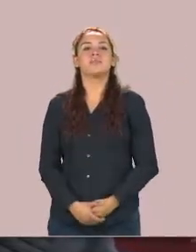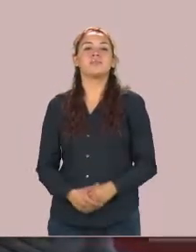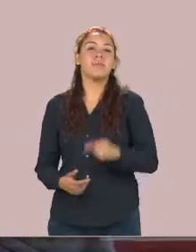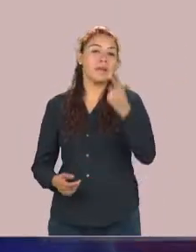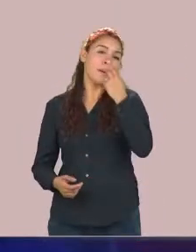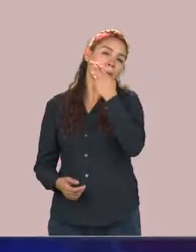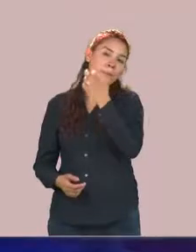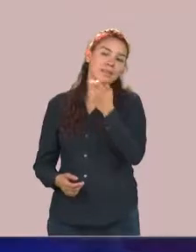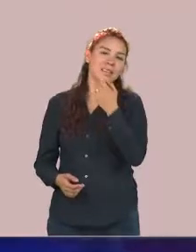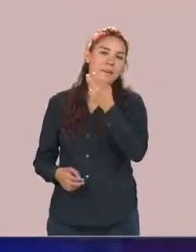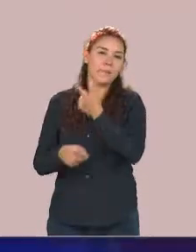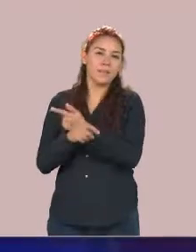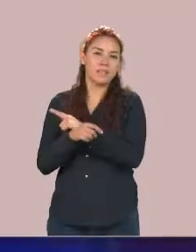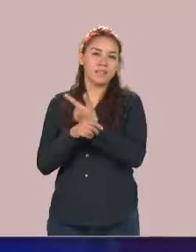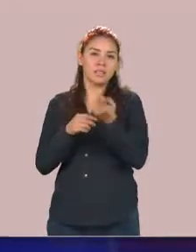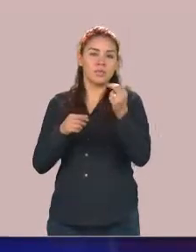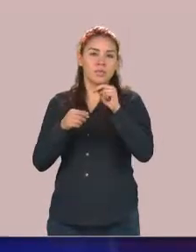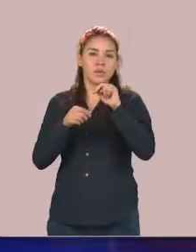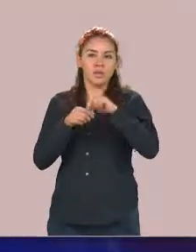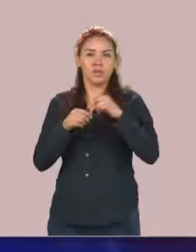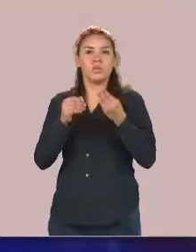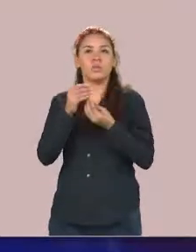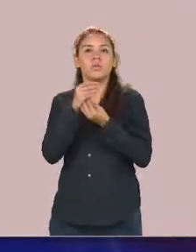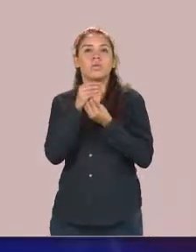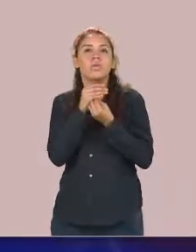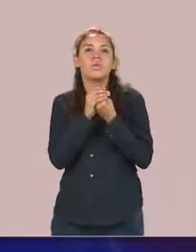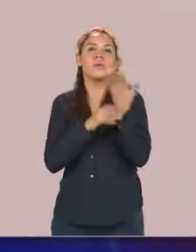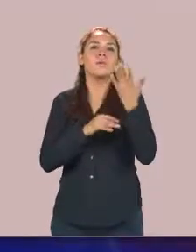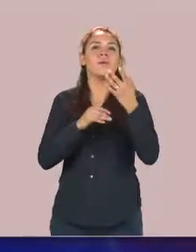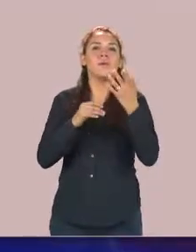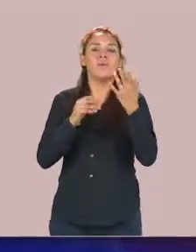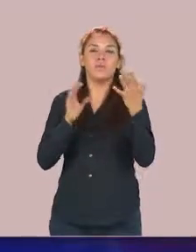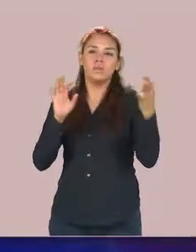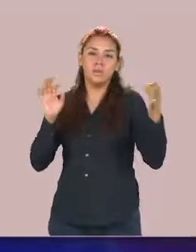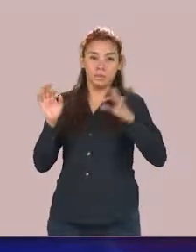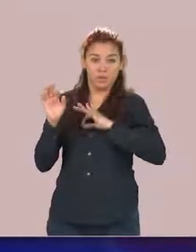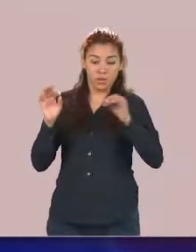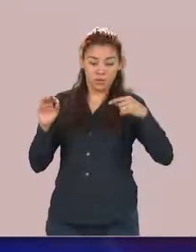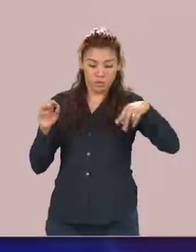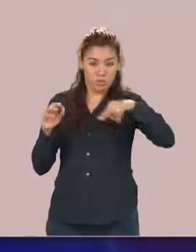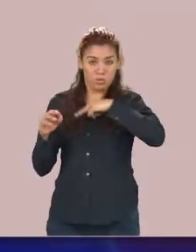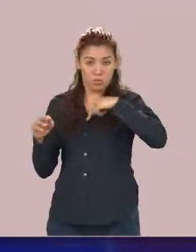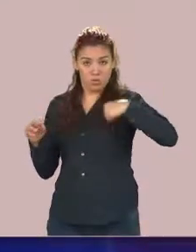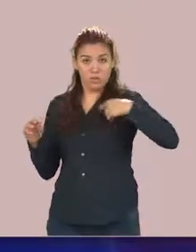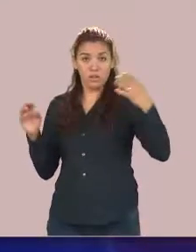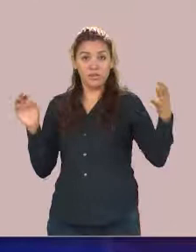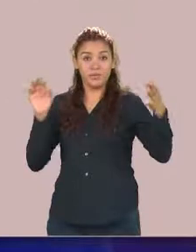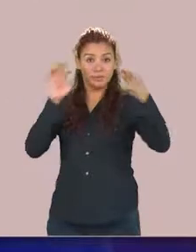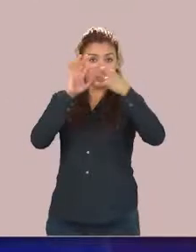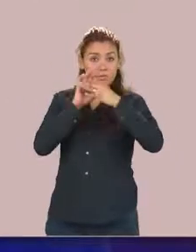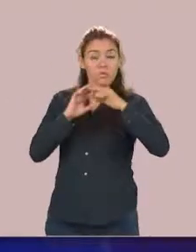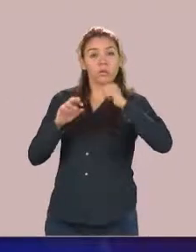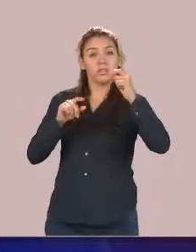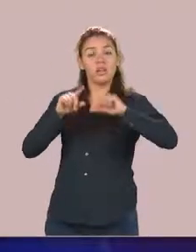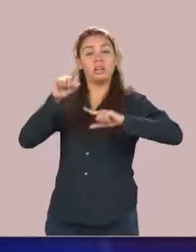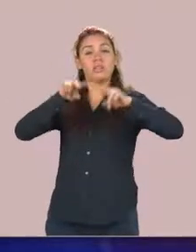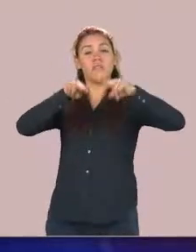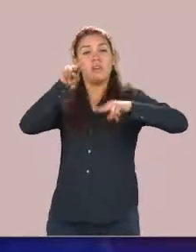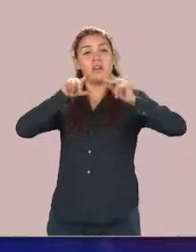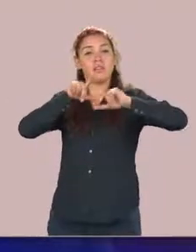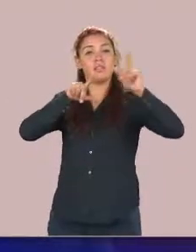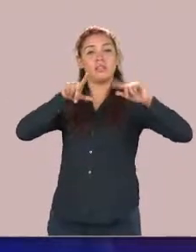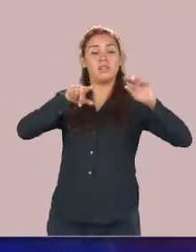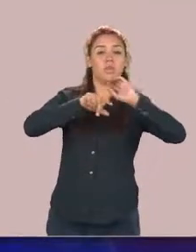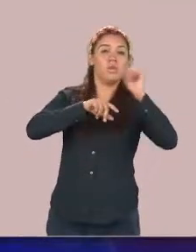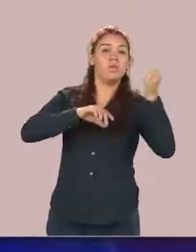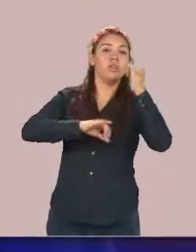nueva reestructuración es de que nos podemos vincular con demás universidades tanto a nivel nacional como internacional para este año se